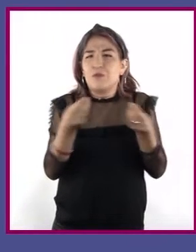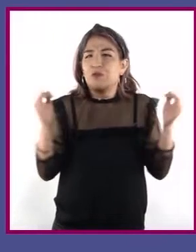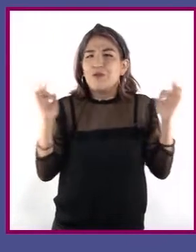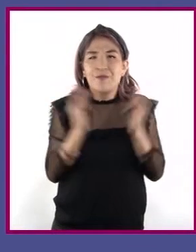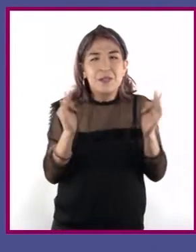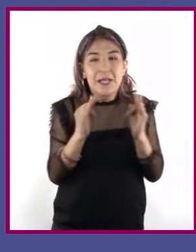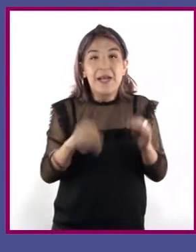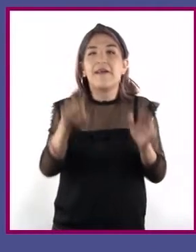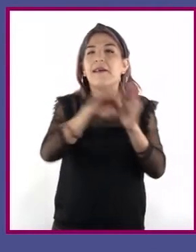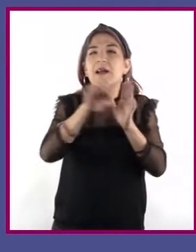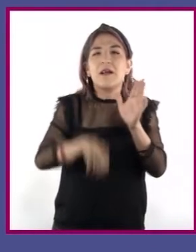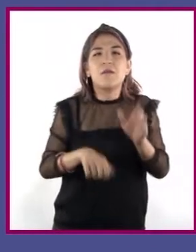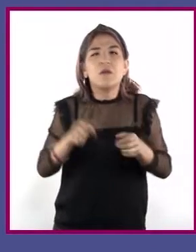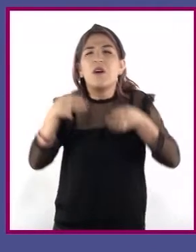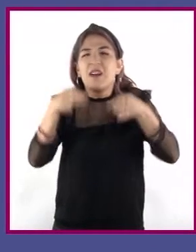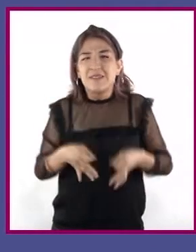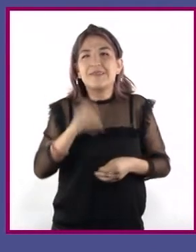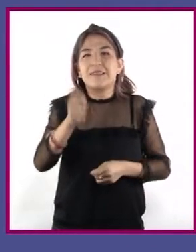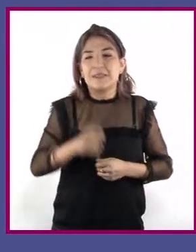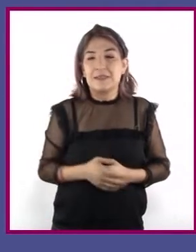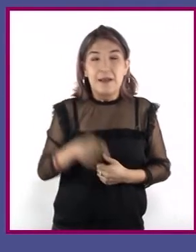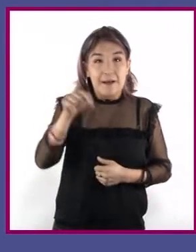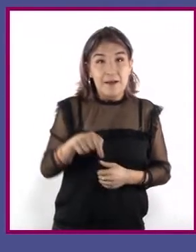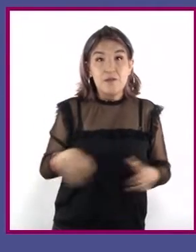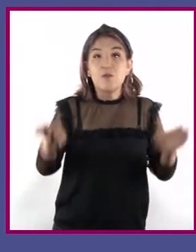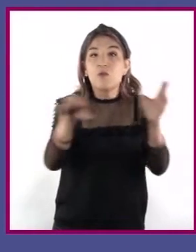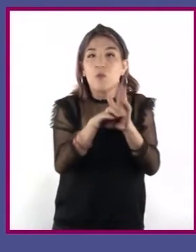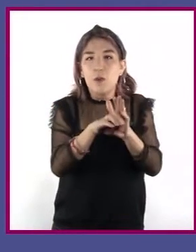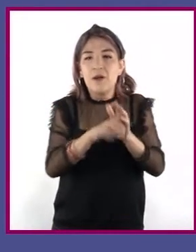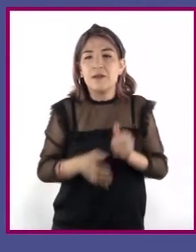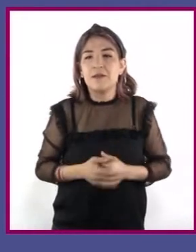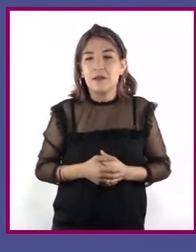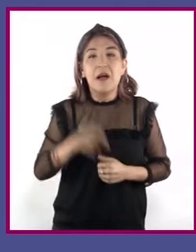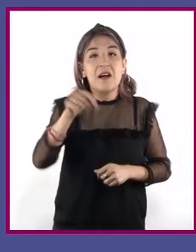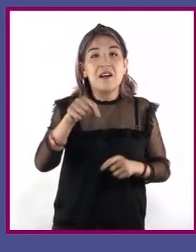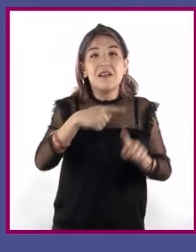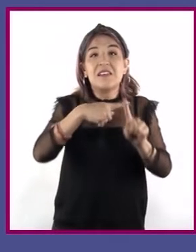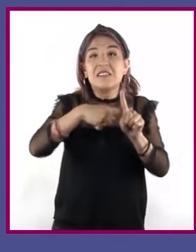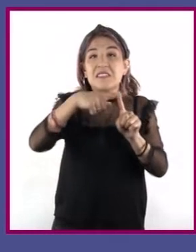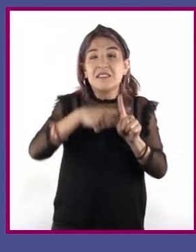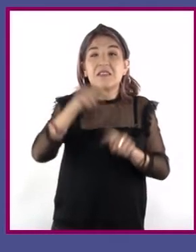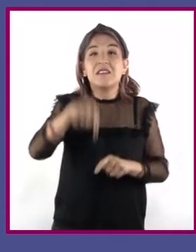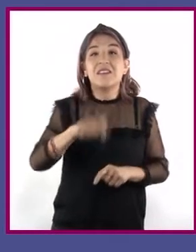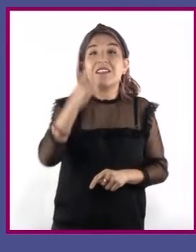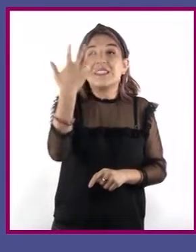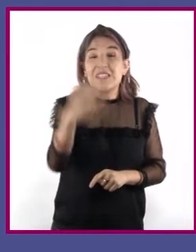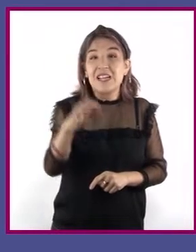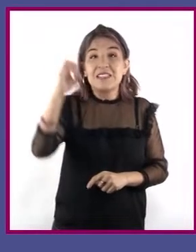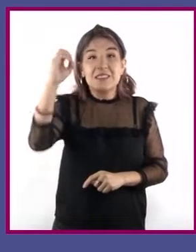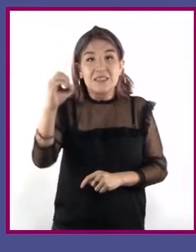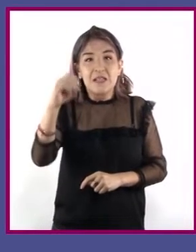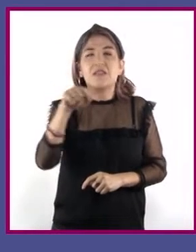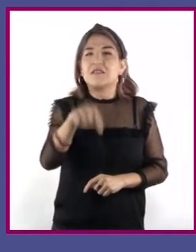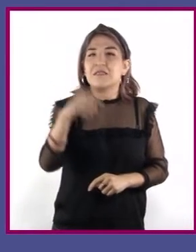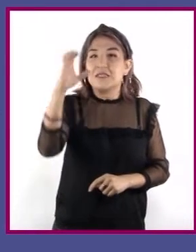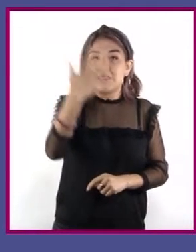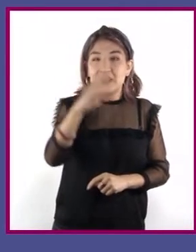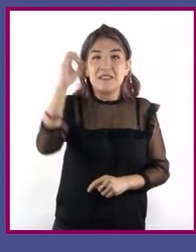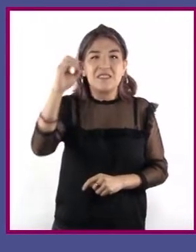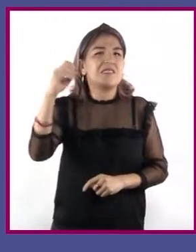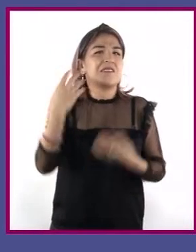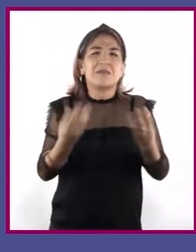Y un ejemplo de hecho, en esta habitación la temperatura está a 10 grados, está muy fría.